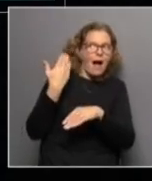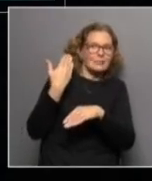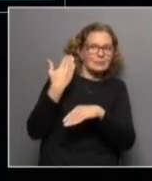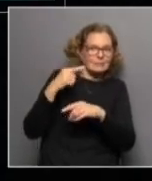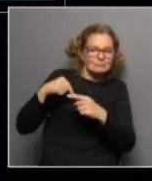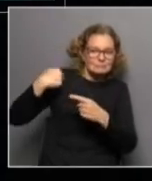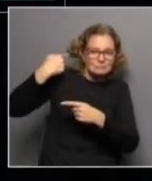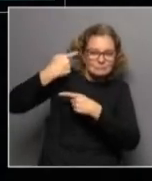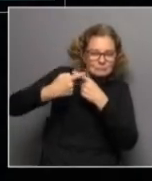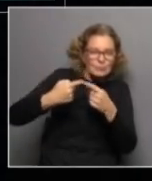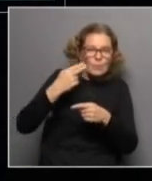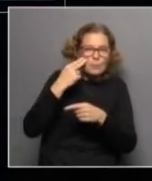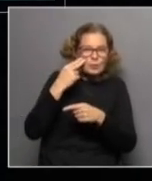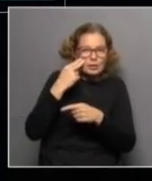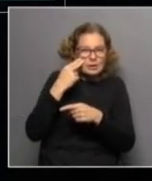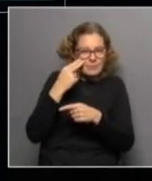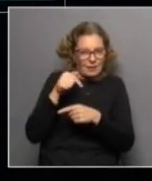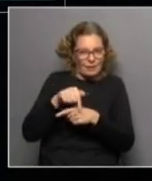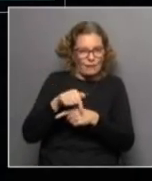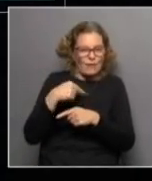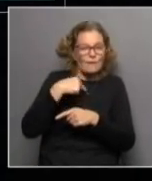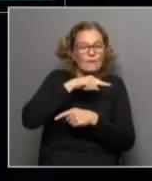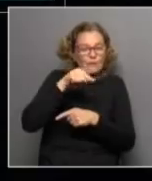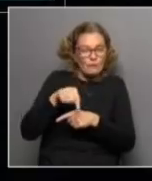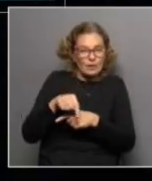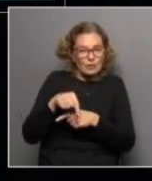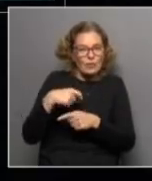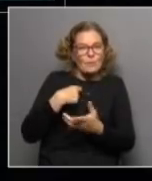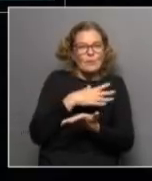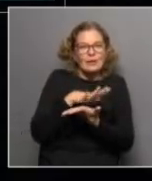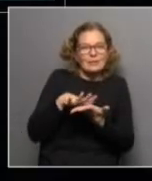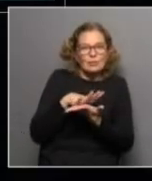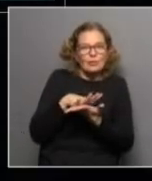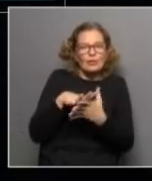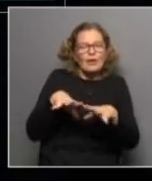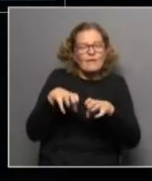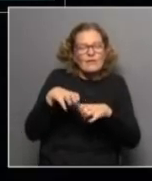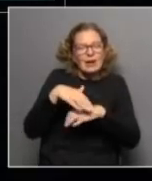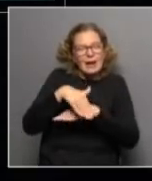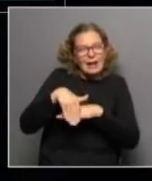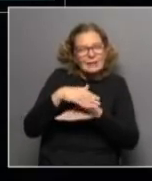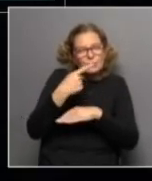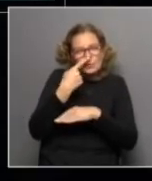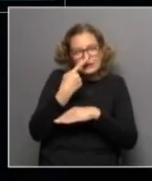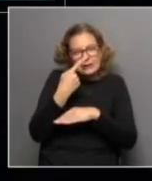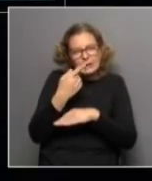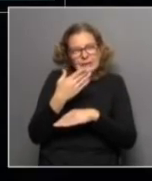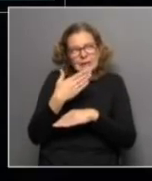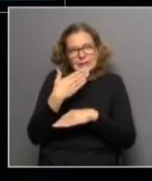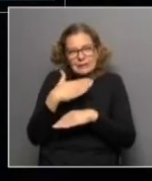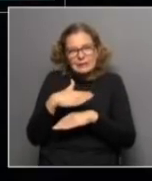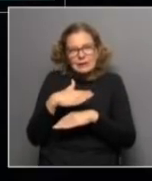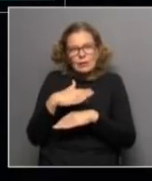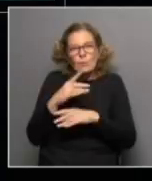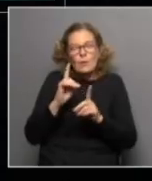como un problema de generación espontánea en la situación de calle es interesante poder entenderla como